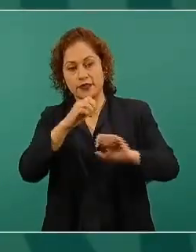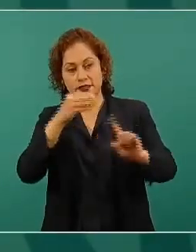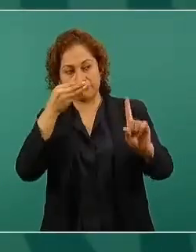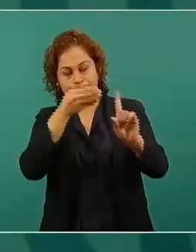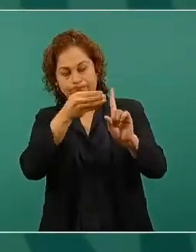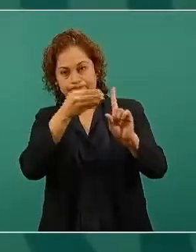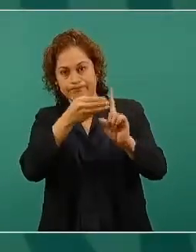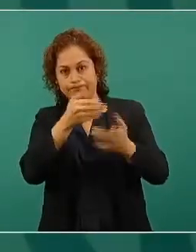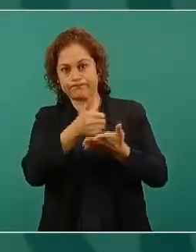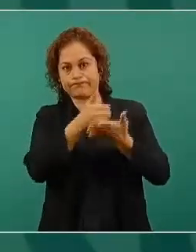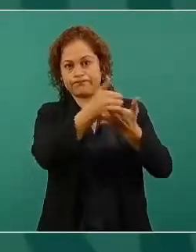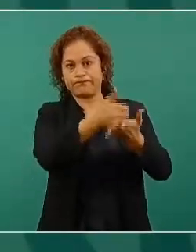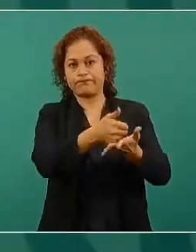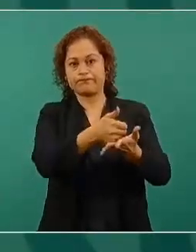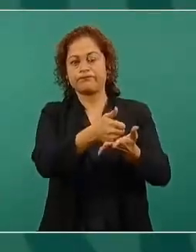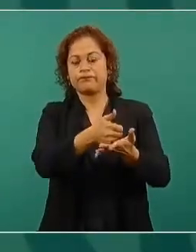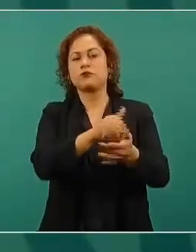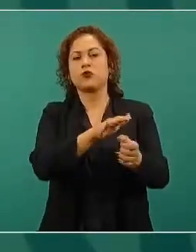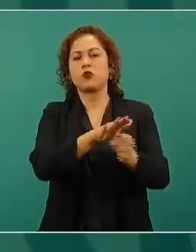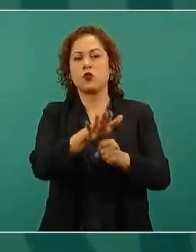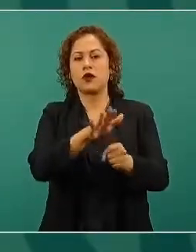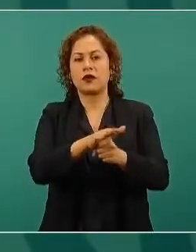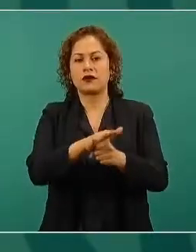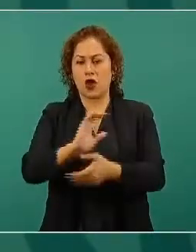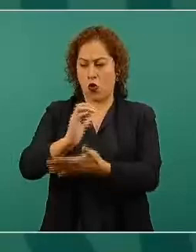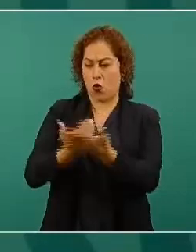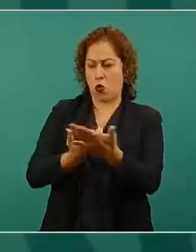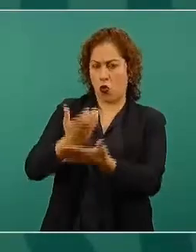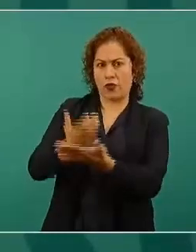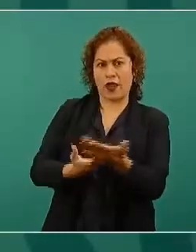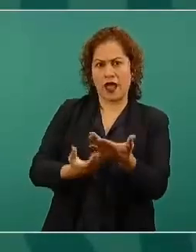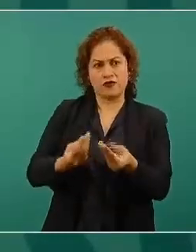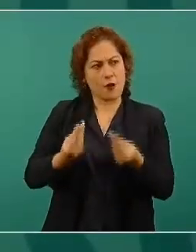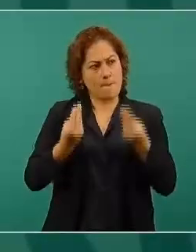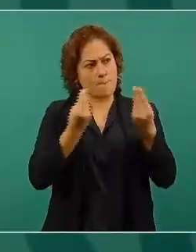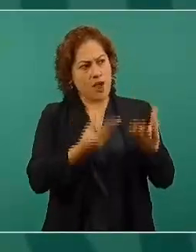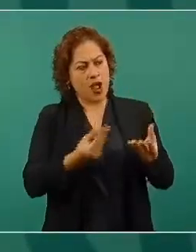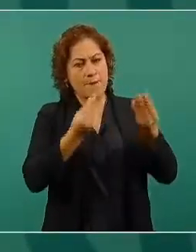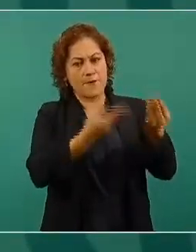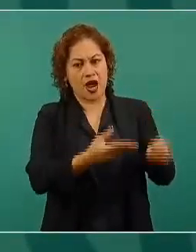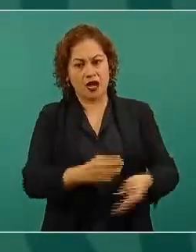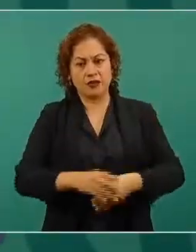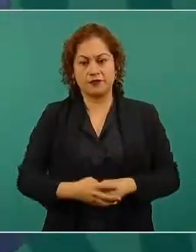la que ganaba todas las OHL